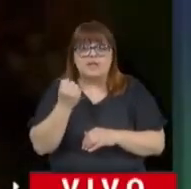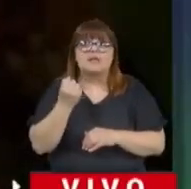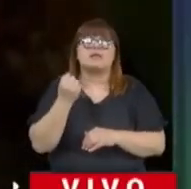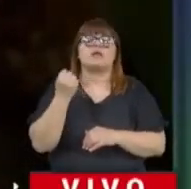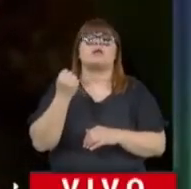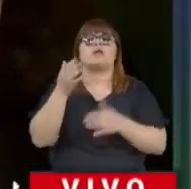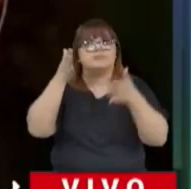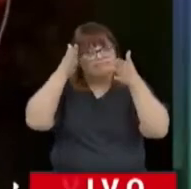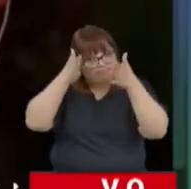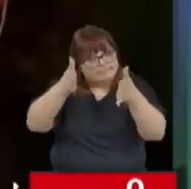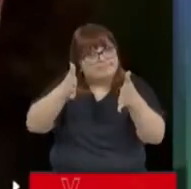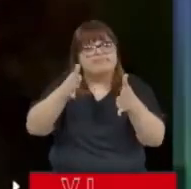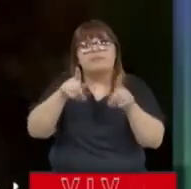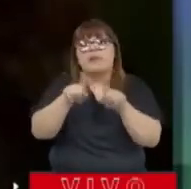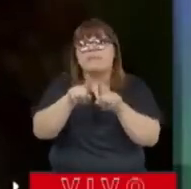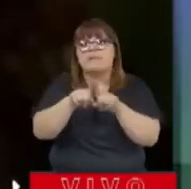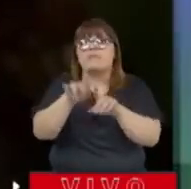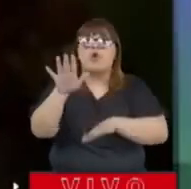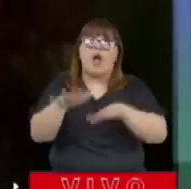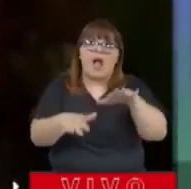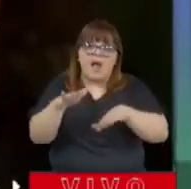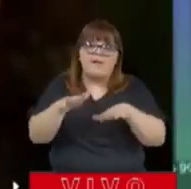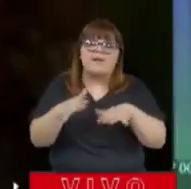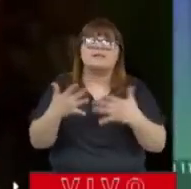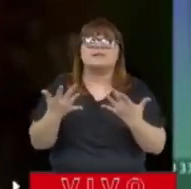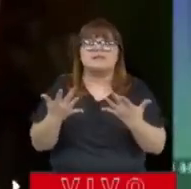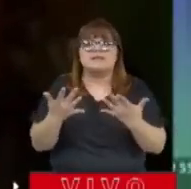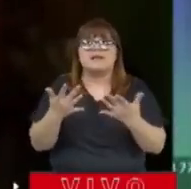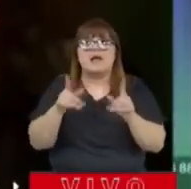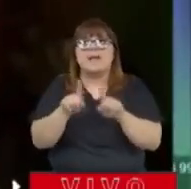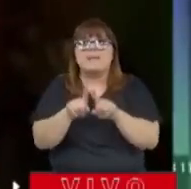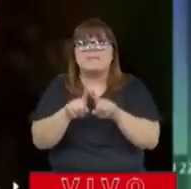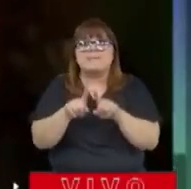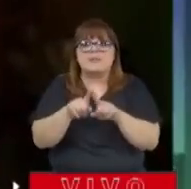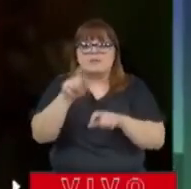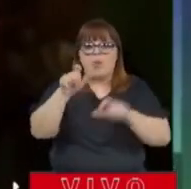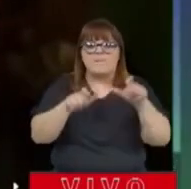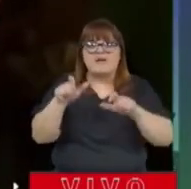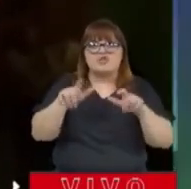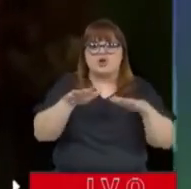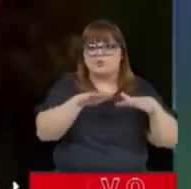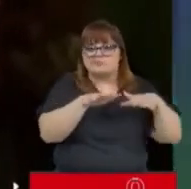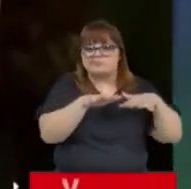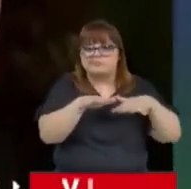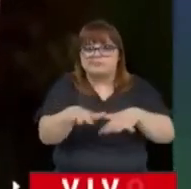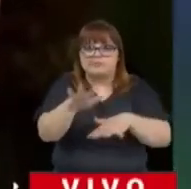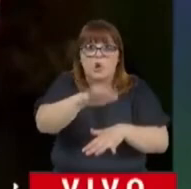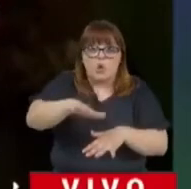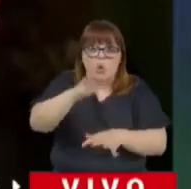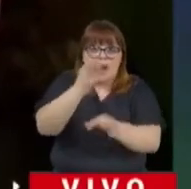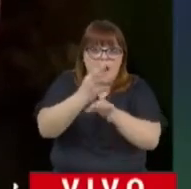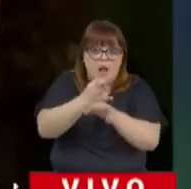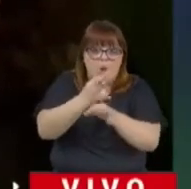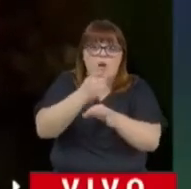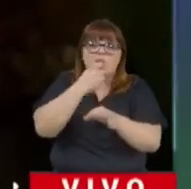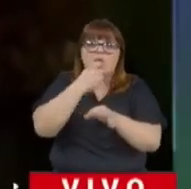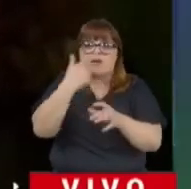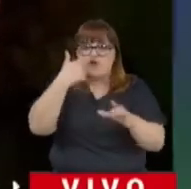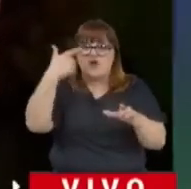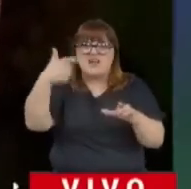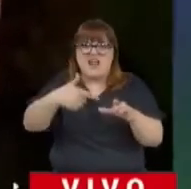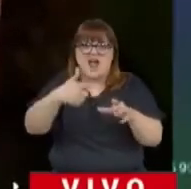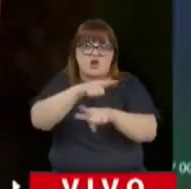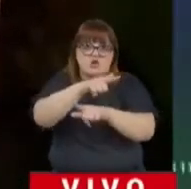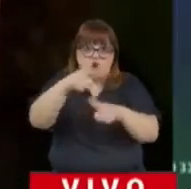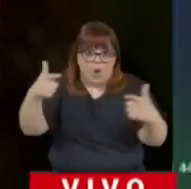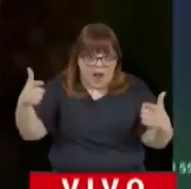que por ahí esto complicó en cuanto al traslado de las personas, es que no hay NAFTA,